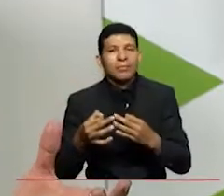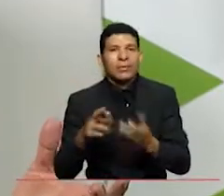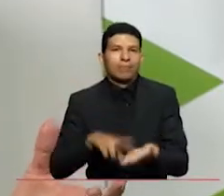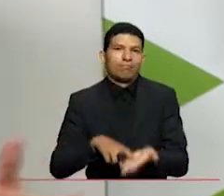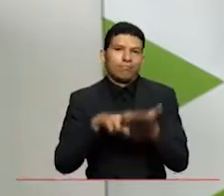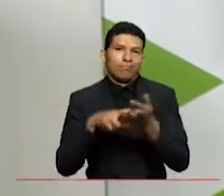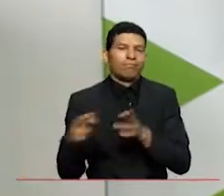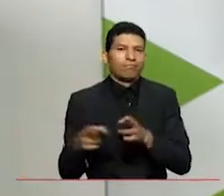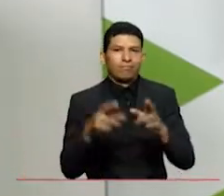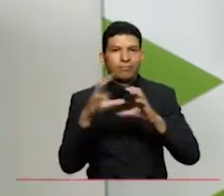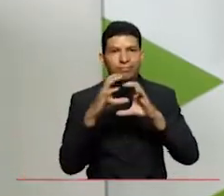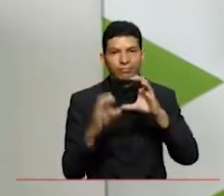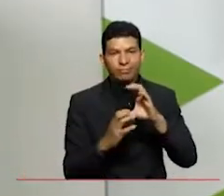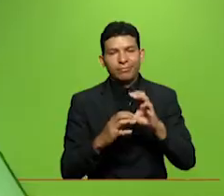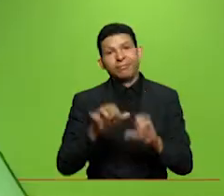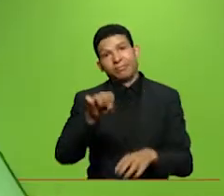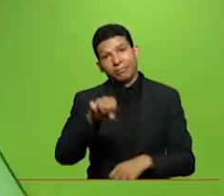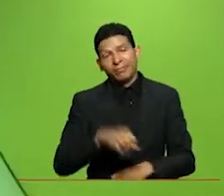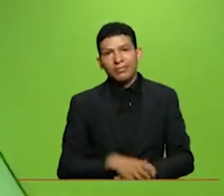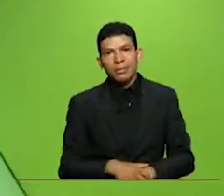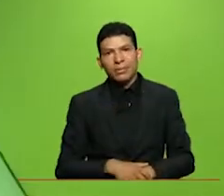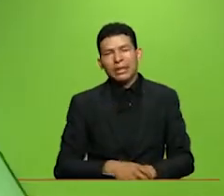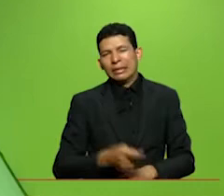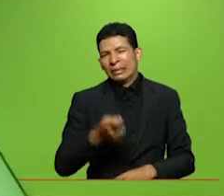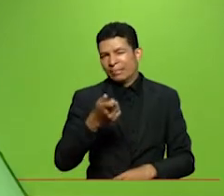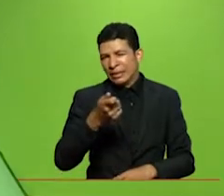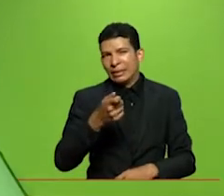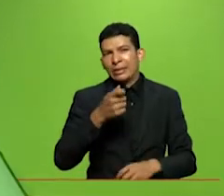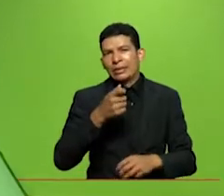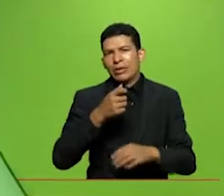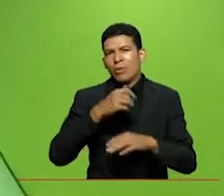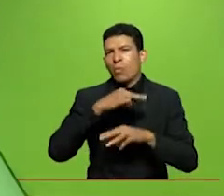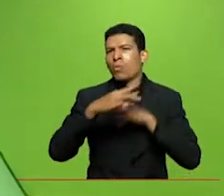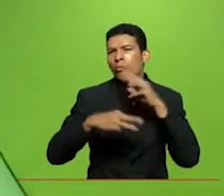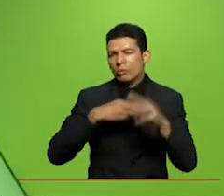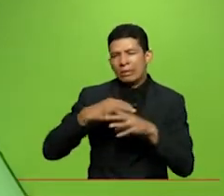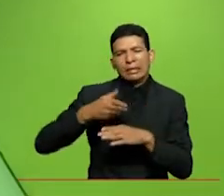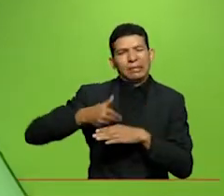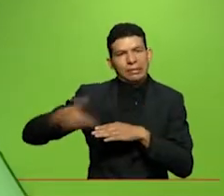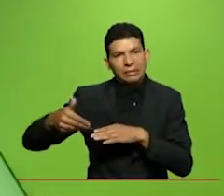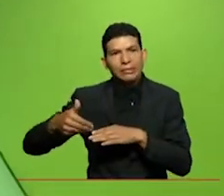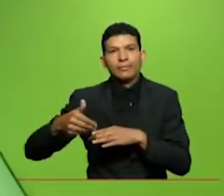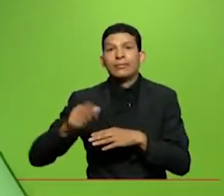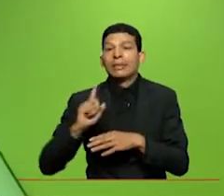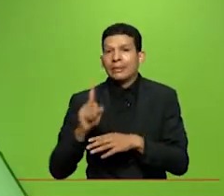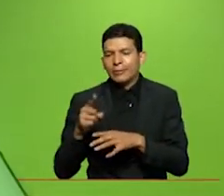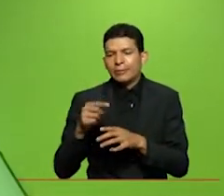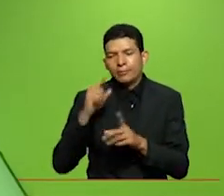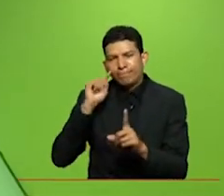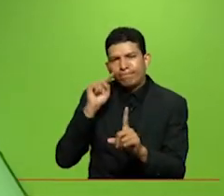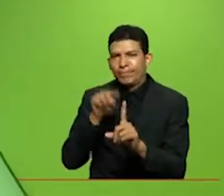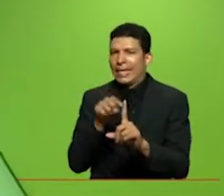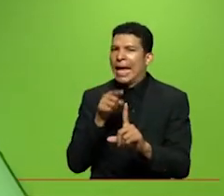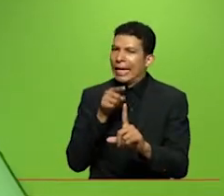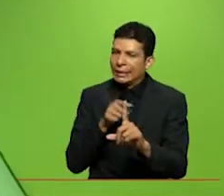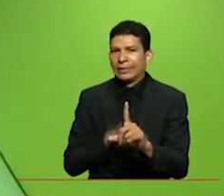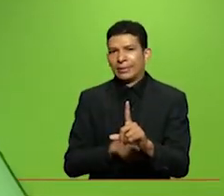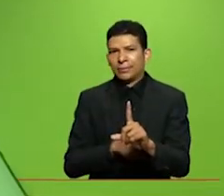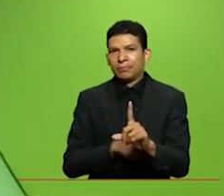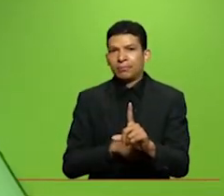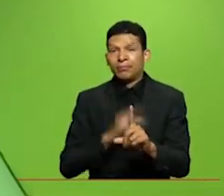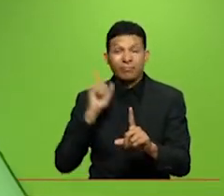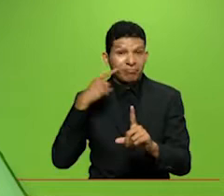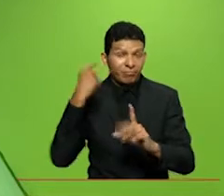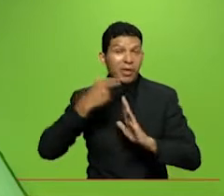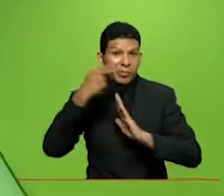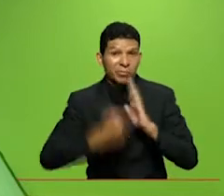río cauca no así es y un poco el mundo no lo está diciendo ese es el camino es que hay muchas historias en el